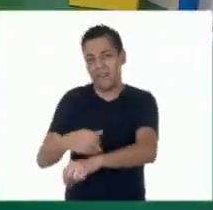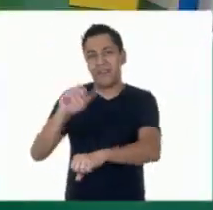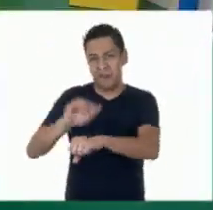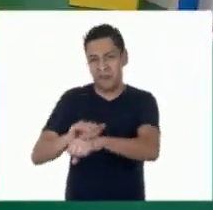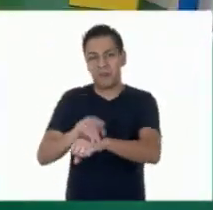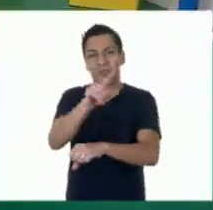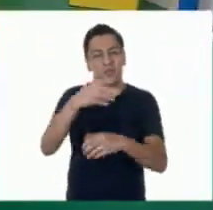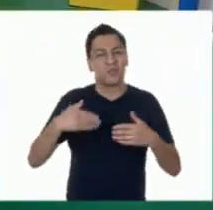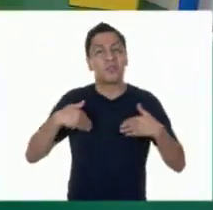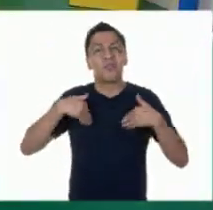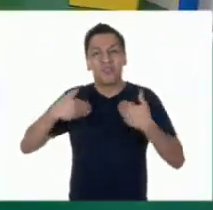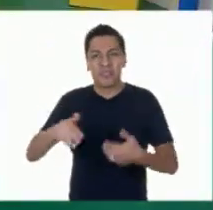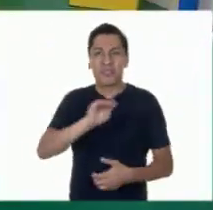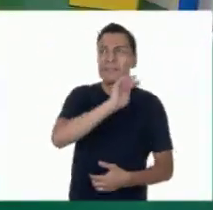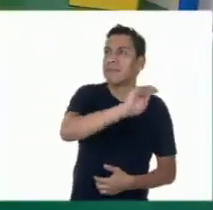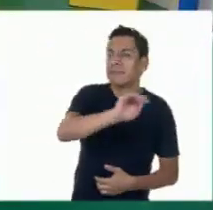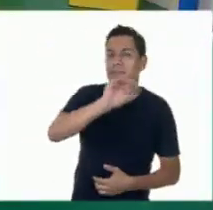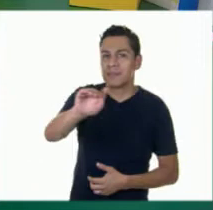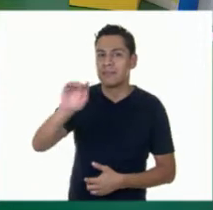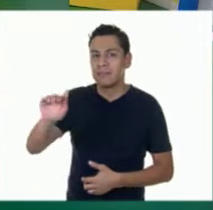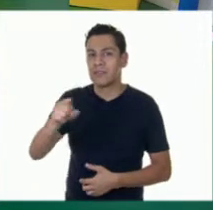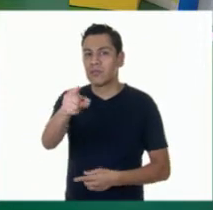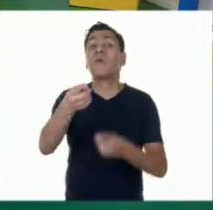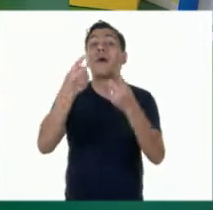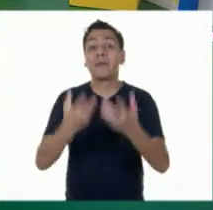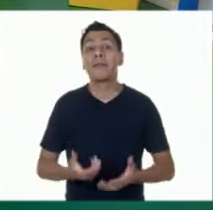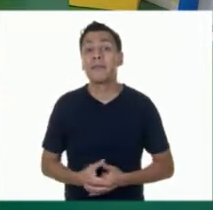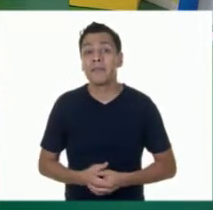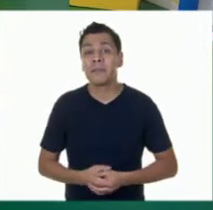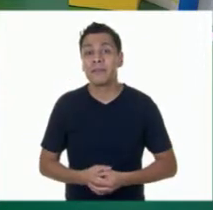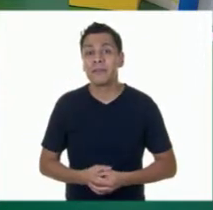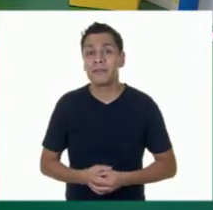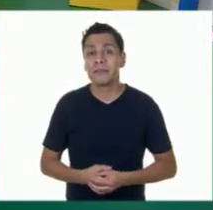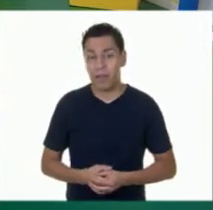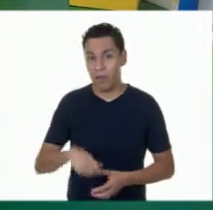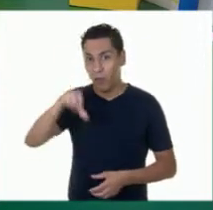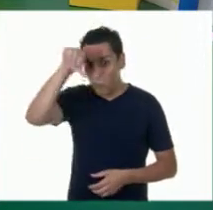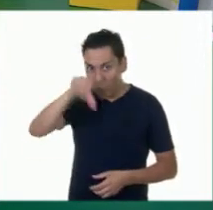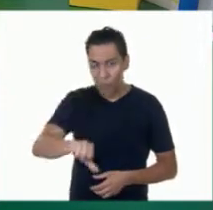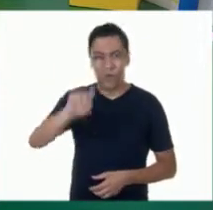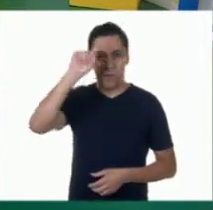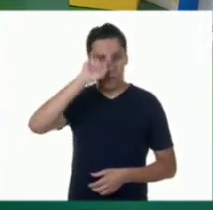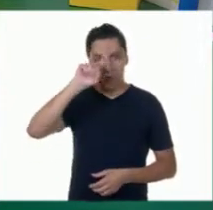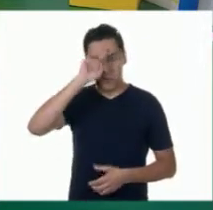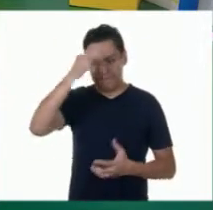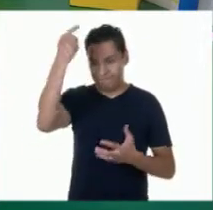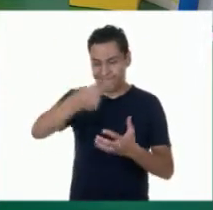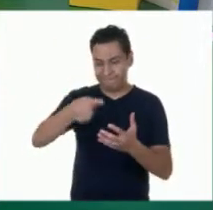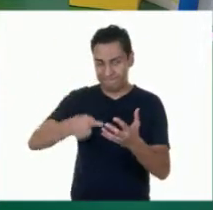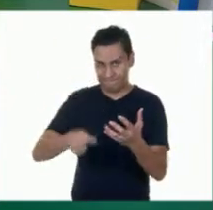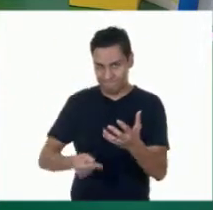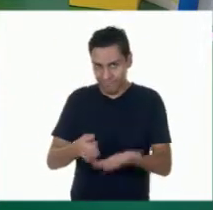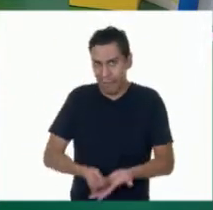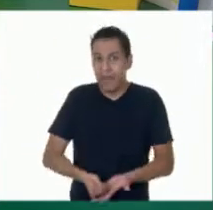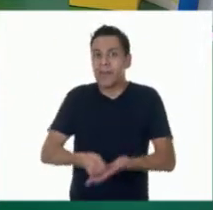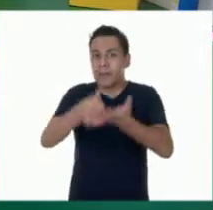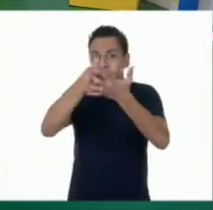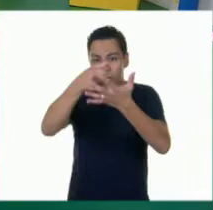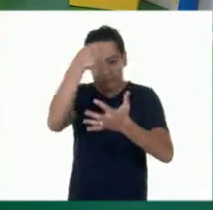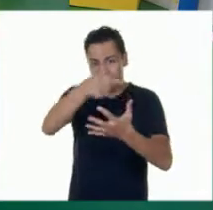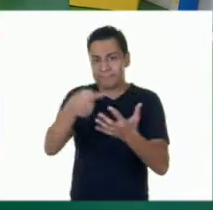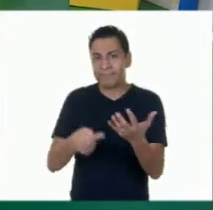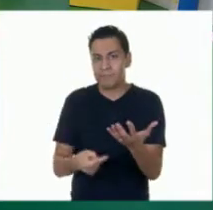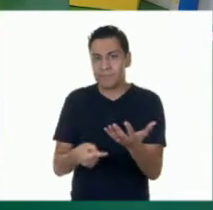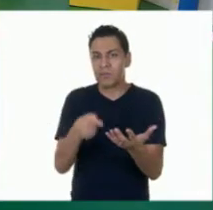¿Y ustedes? A ver qué es lo que van a hacer. Ahora que nos dieron diferentes consejos y sobre todo herramientas que nos pueden funcionar,